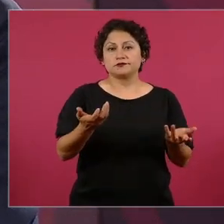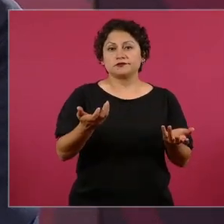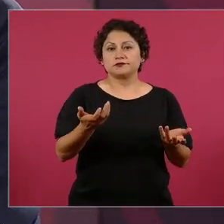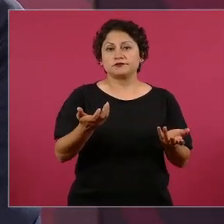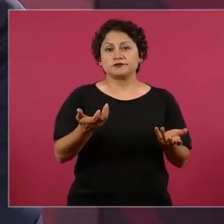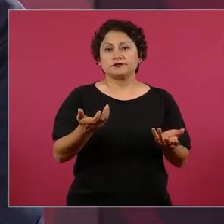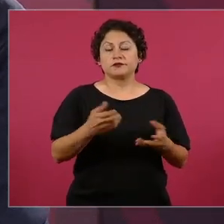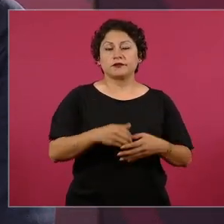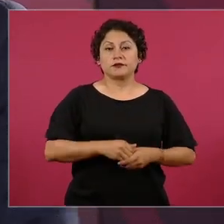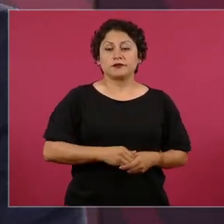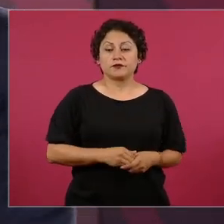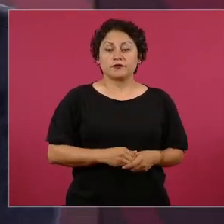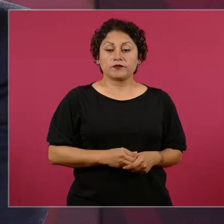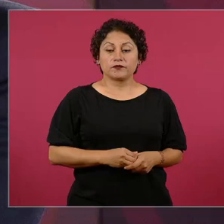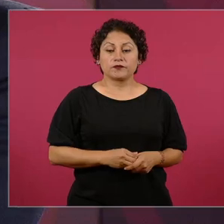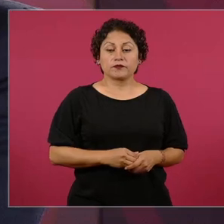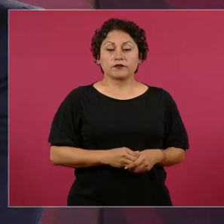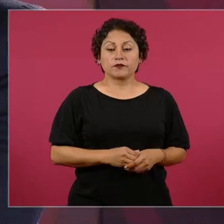usáramos